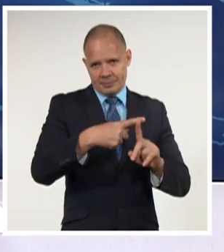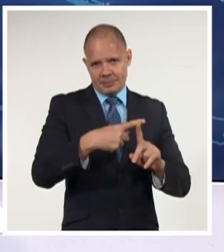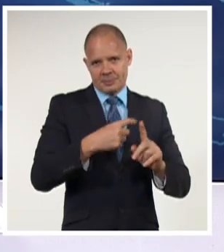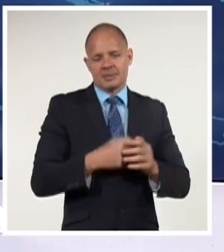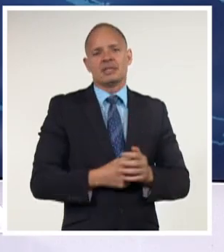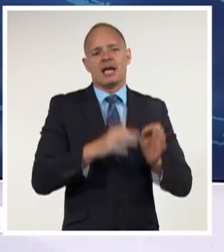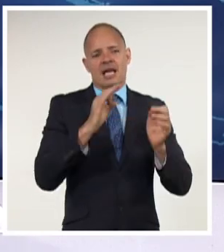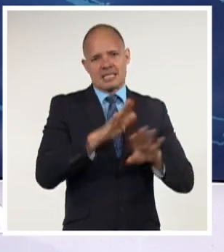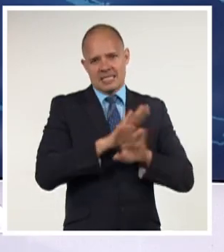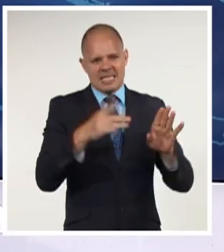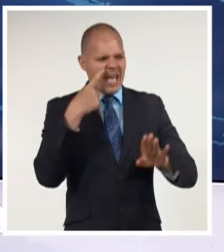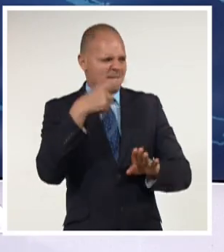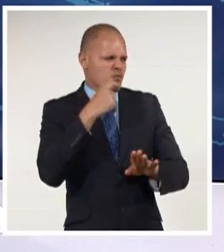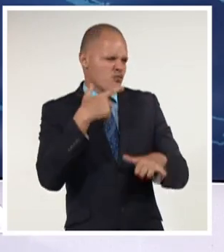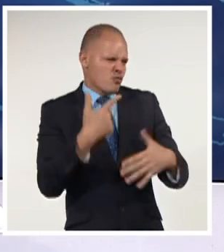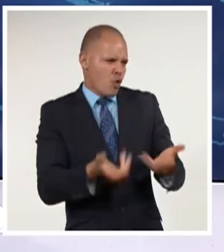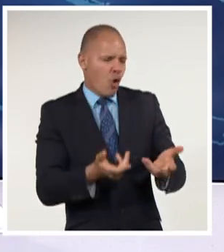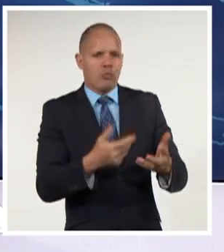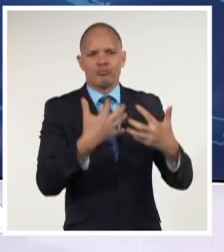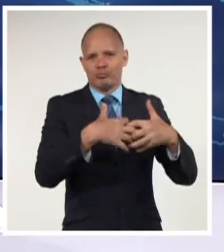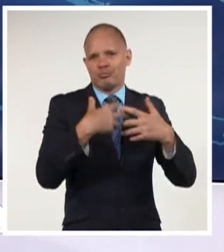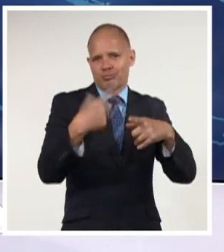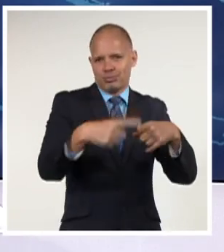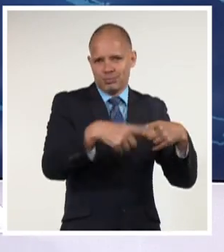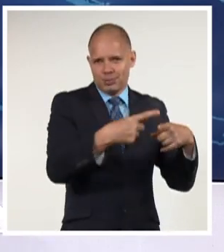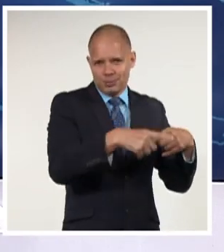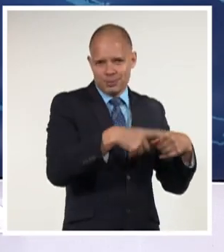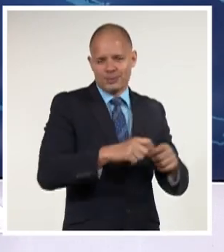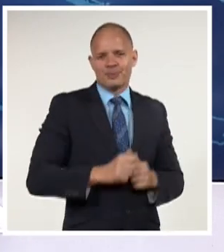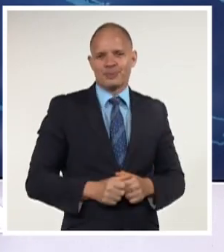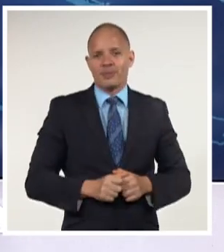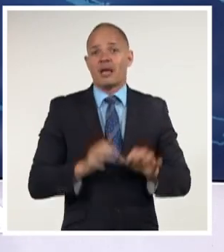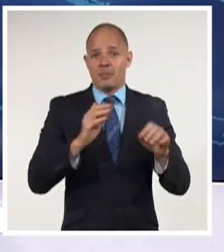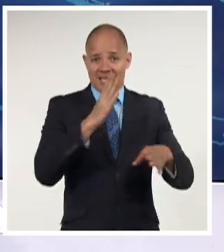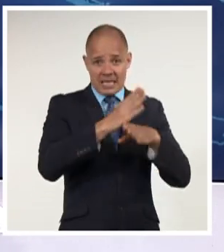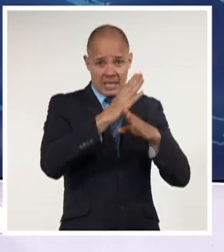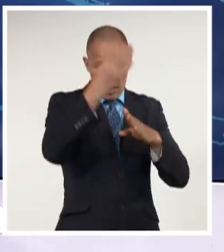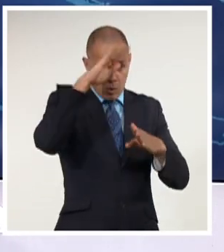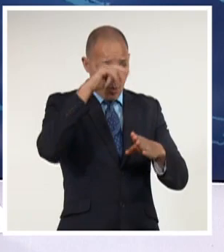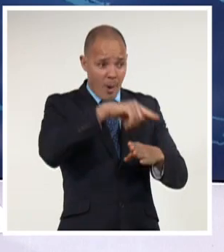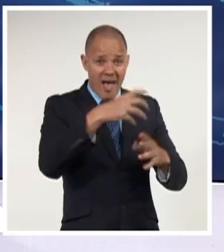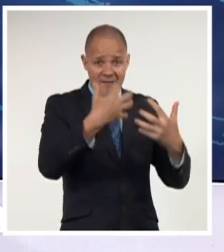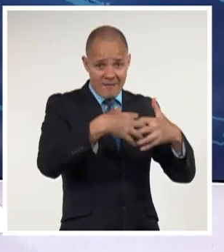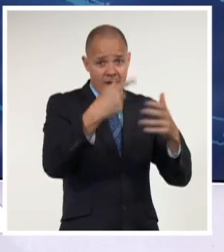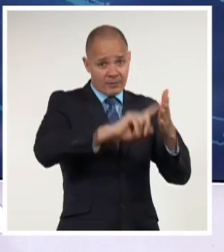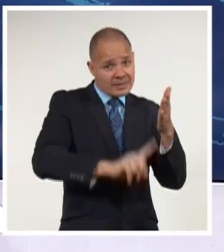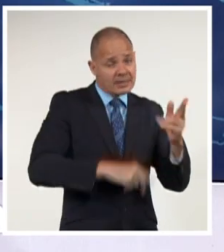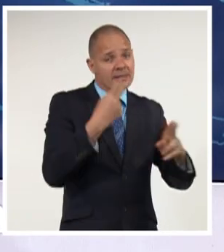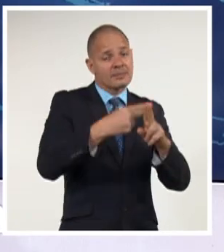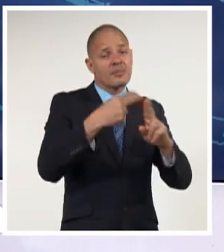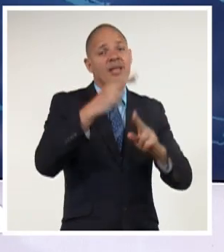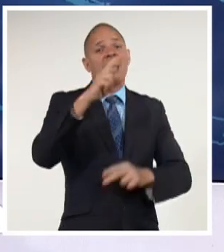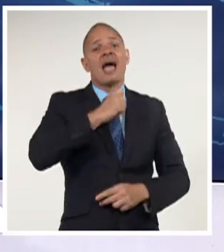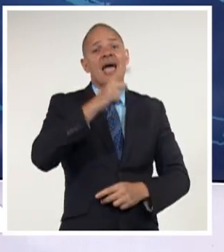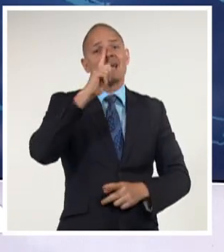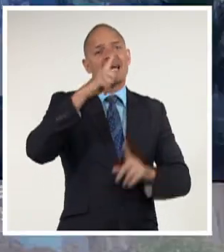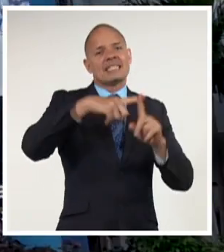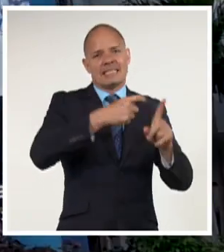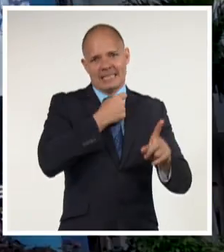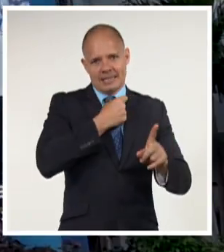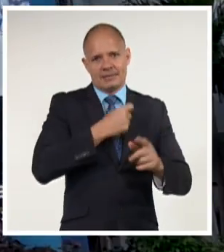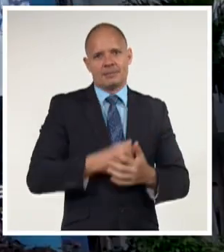trazada para la recuperación de capacidades de generación. Le acompañaron las máximas autoridades del partido y el gobierno en ese territorio.